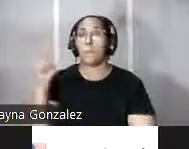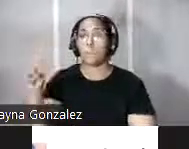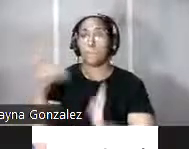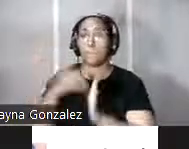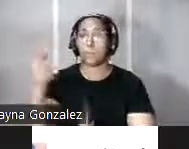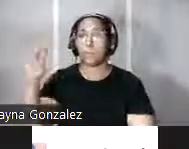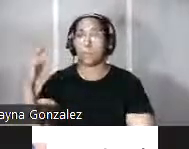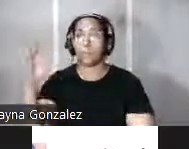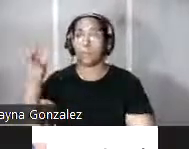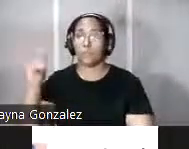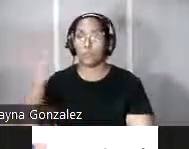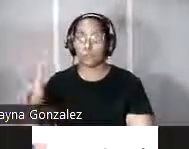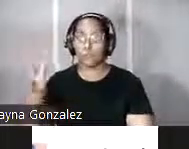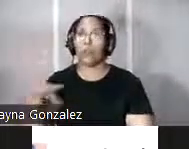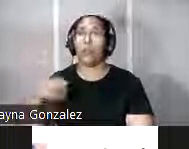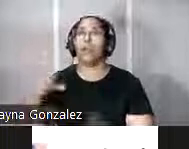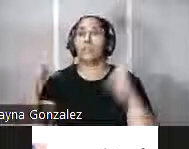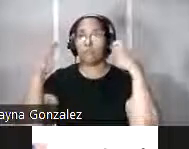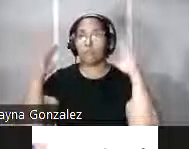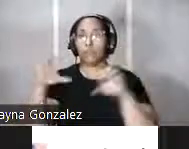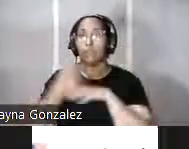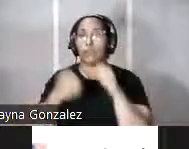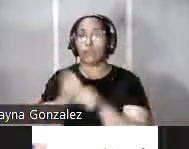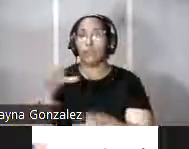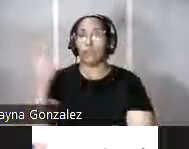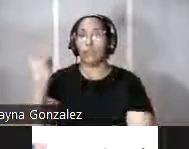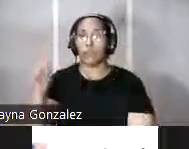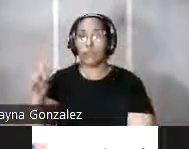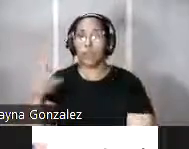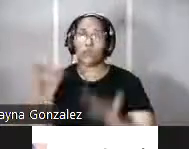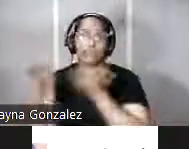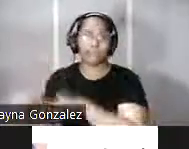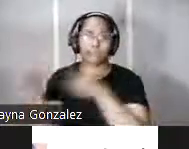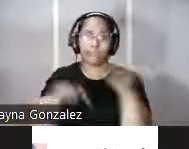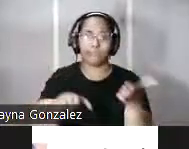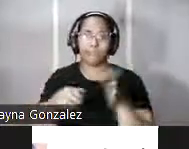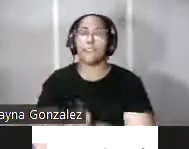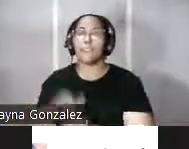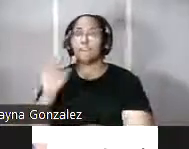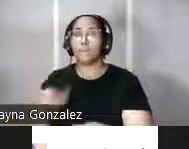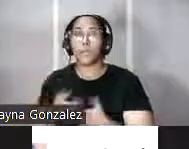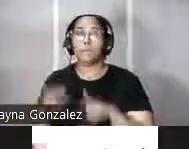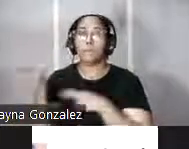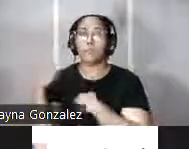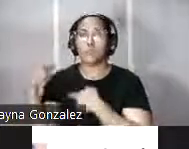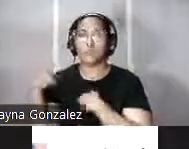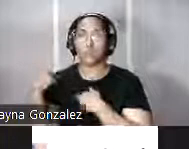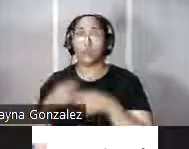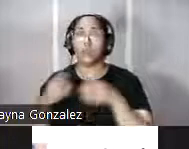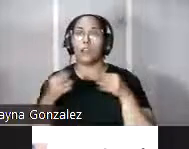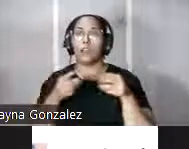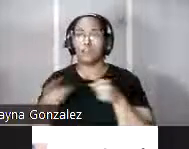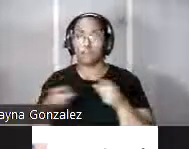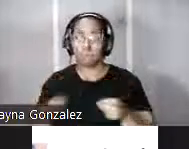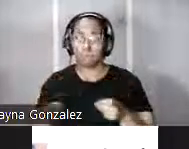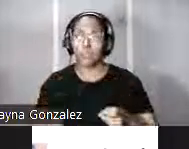estaba en la isla hasta enero de 1781 que falleció O'Dailly fue el encargado no solamente de dirigir la construcción de las